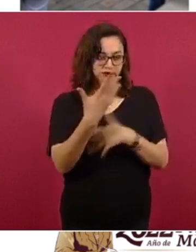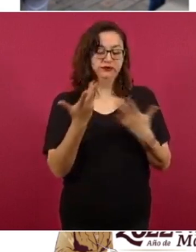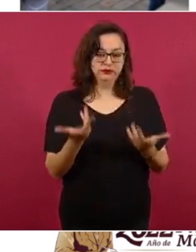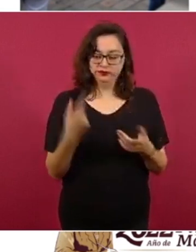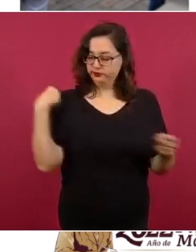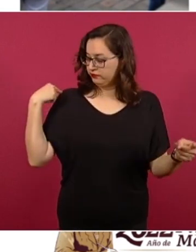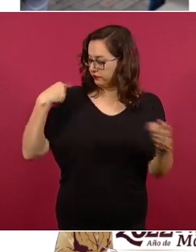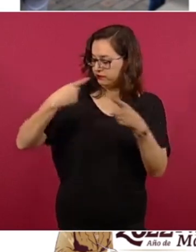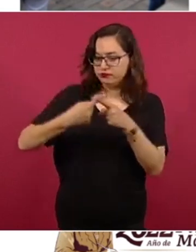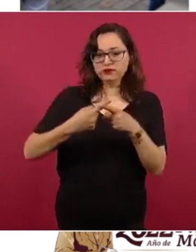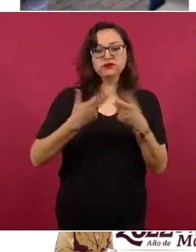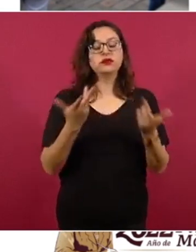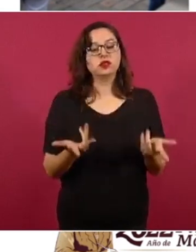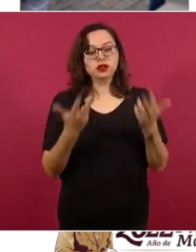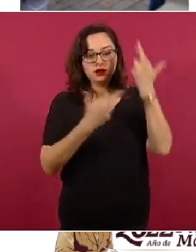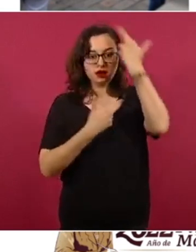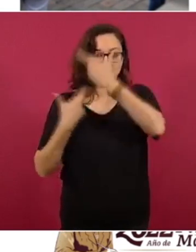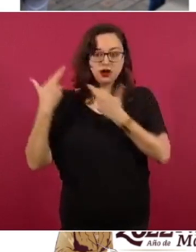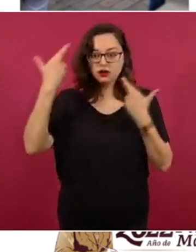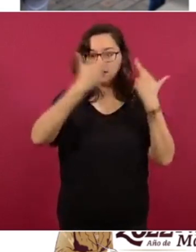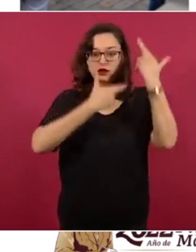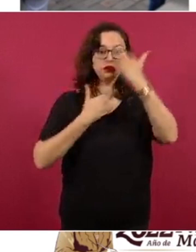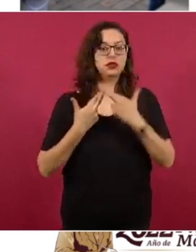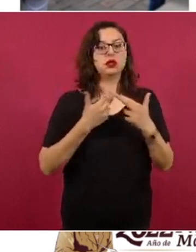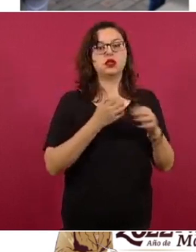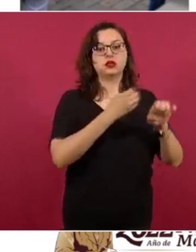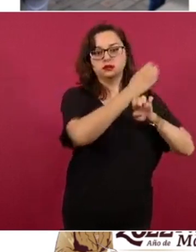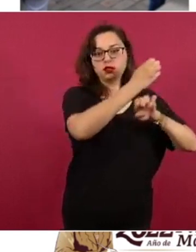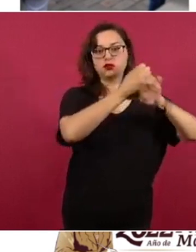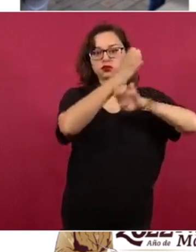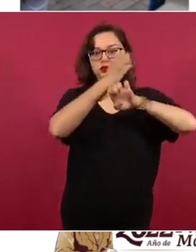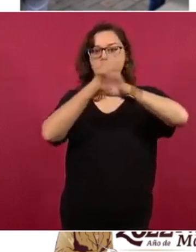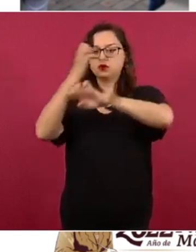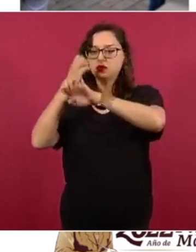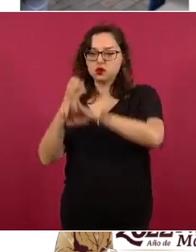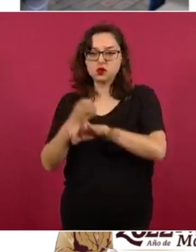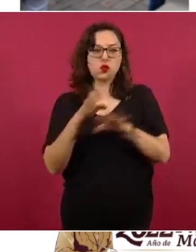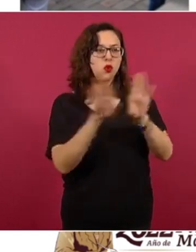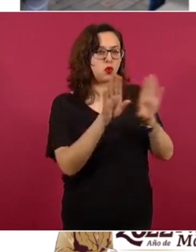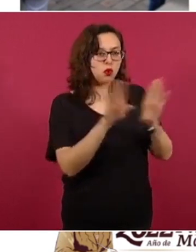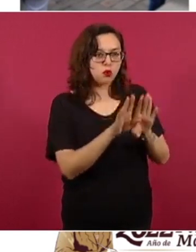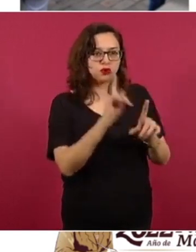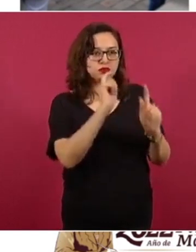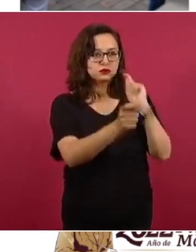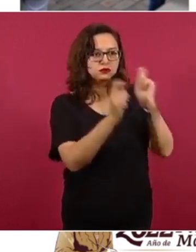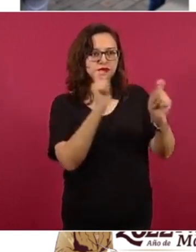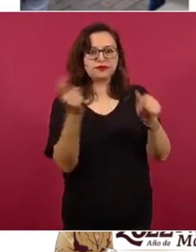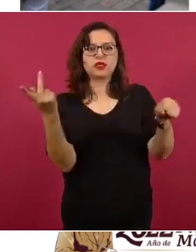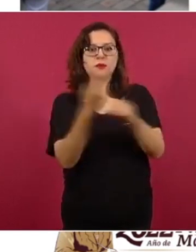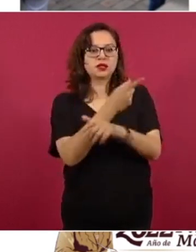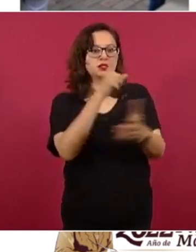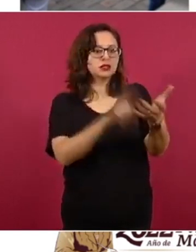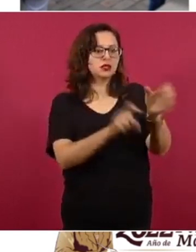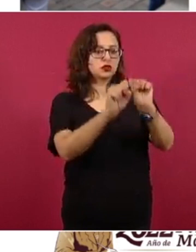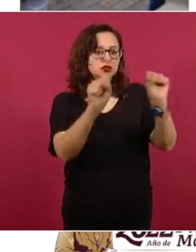se realizó una radiografía, un diagnóstico del estado de cosas de esos sistemas de